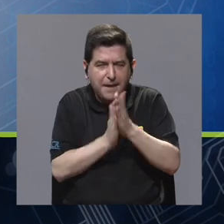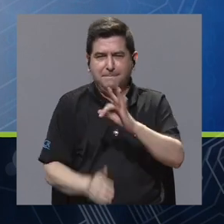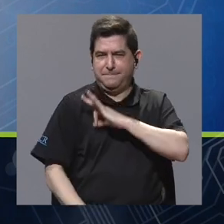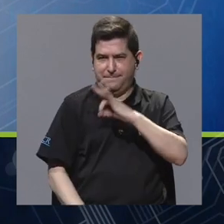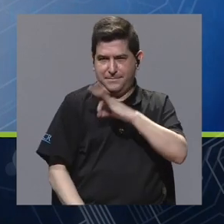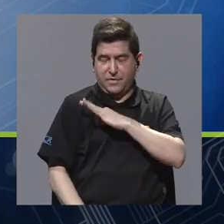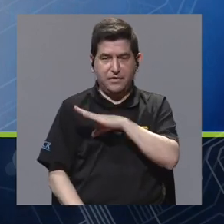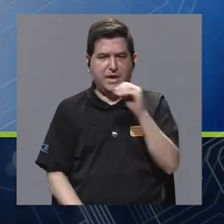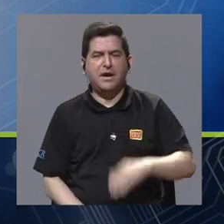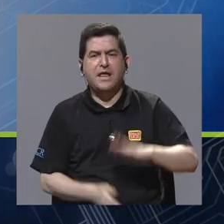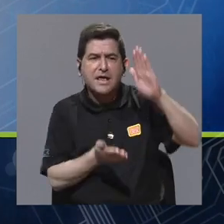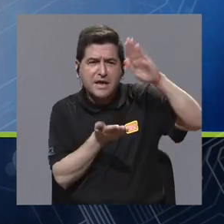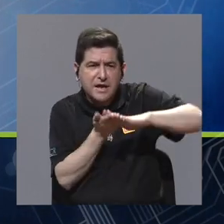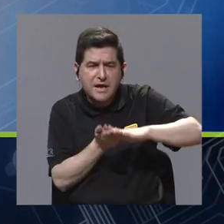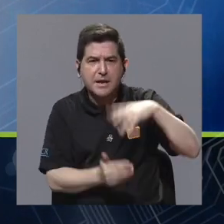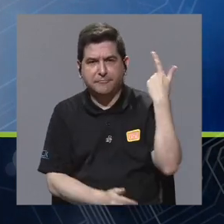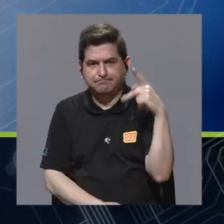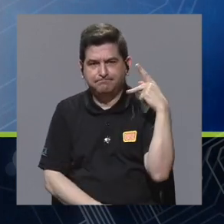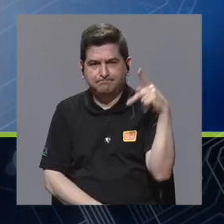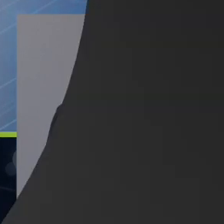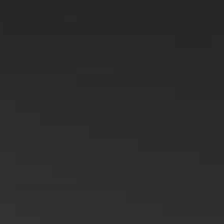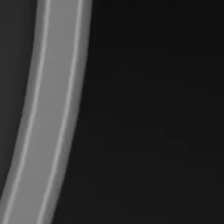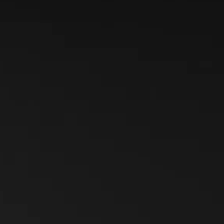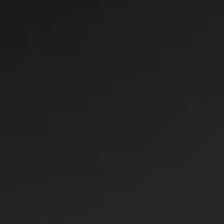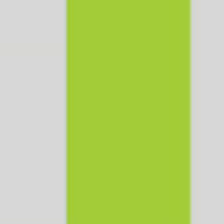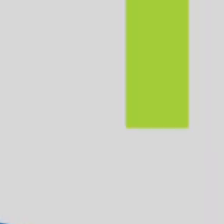beneficios y minimizar las amenazas.